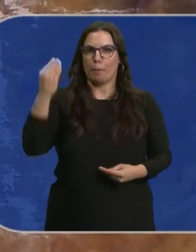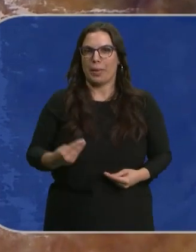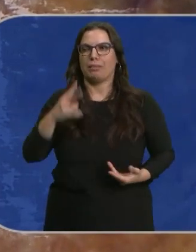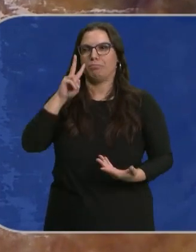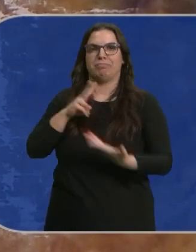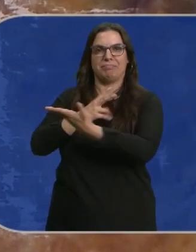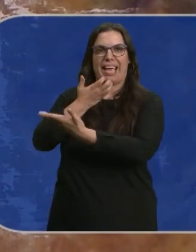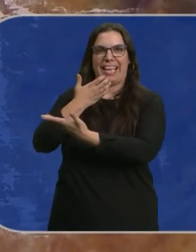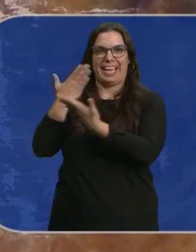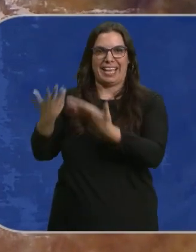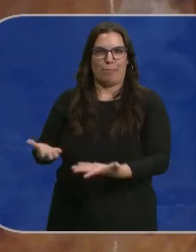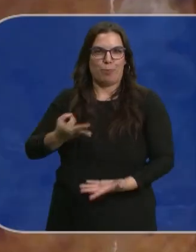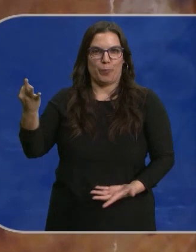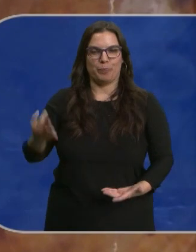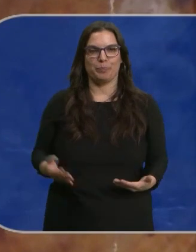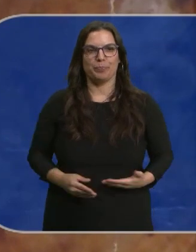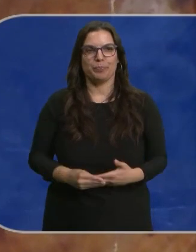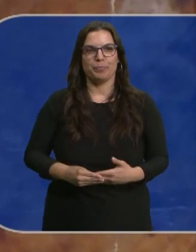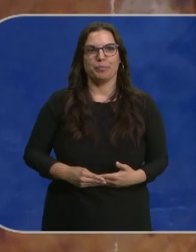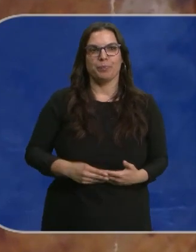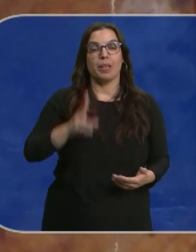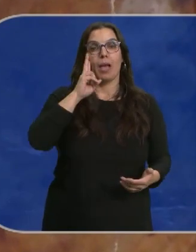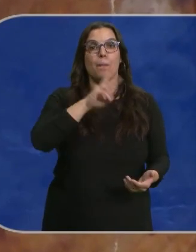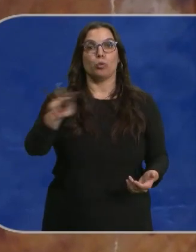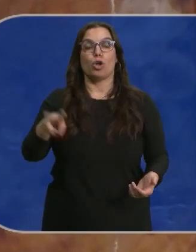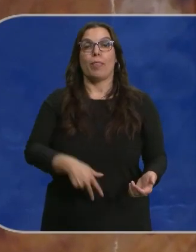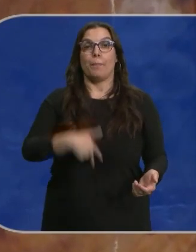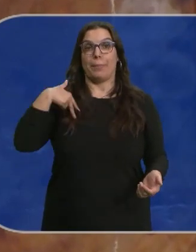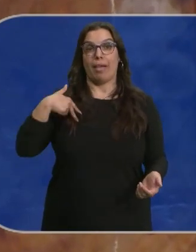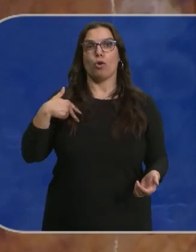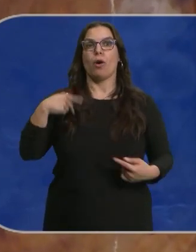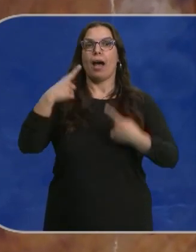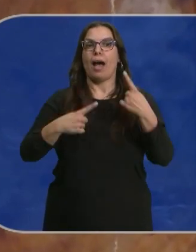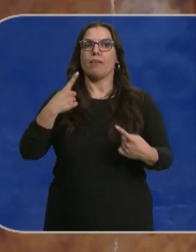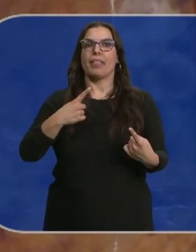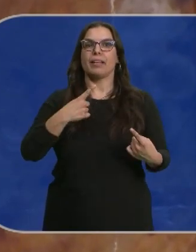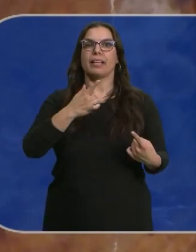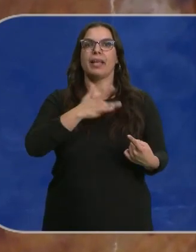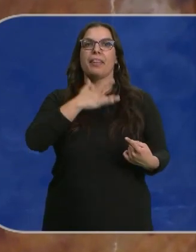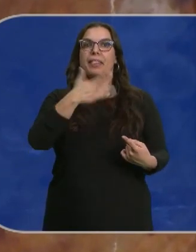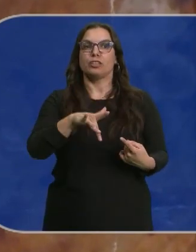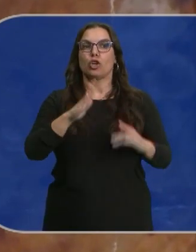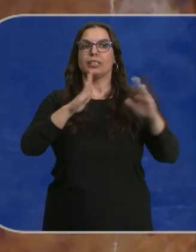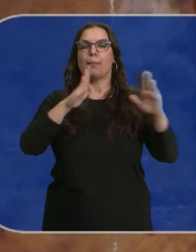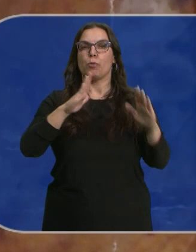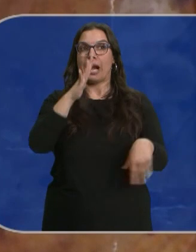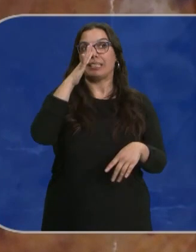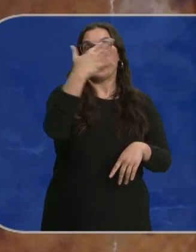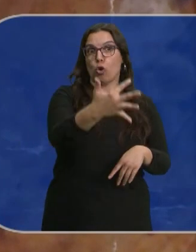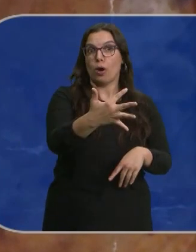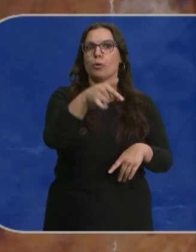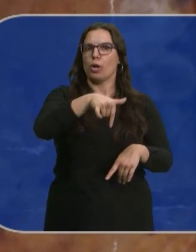creo que esto es un ejemplo sobresaliente de ello. El Prado hace depósitos temporales por cinco años, pero este se irá